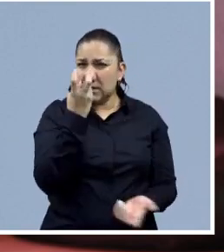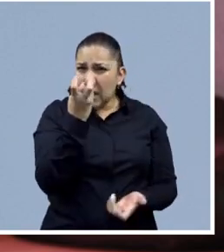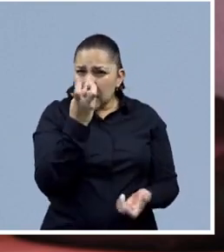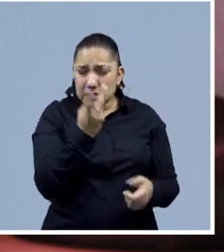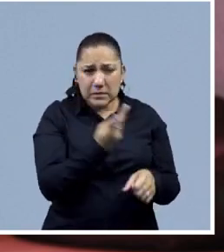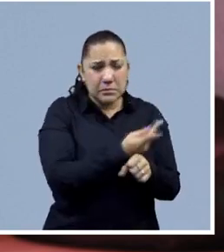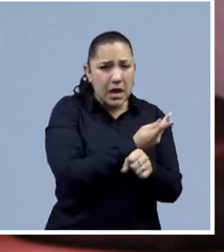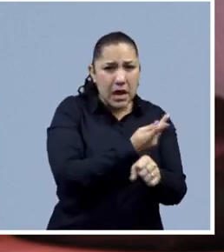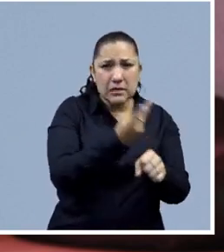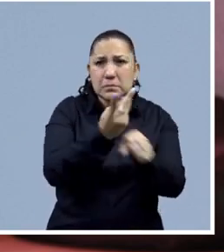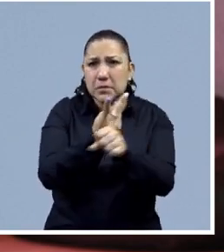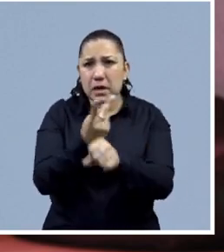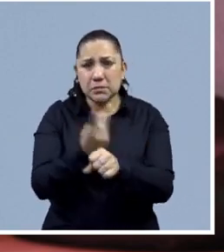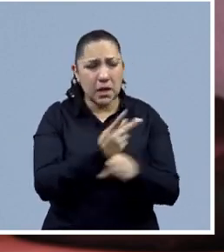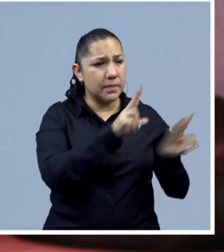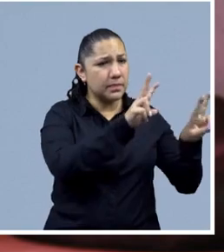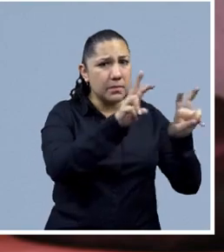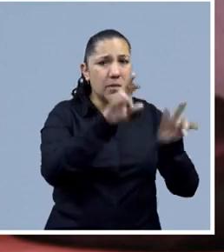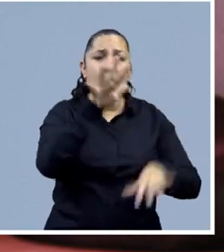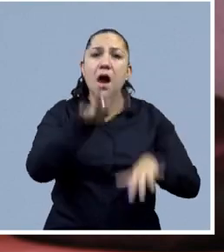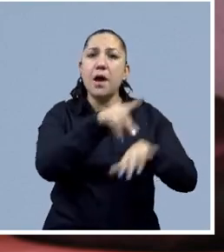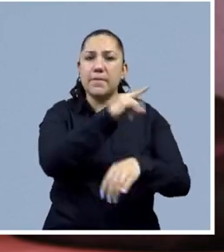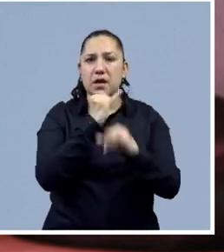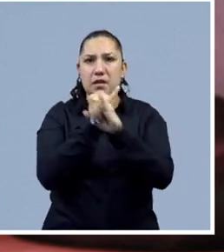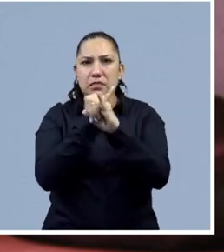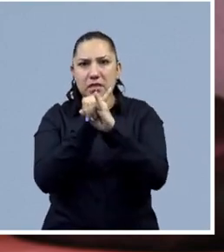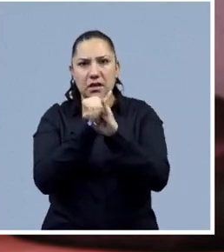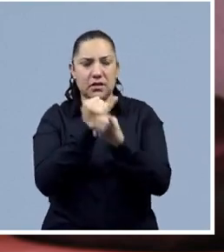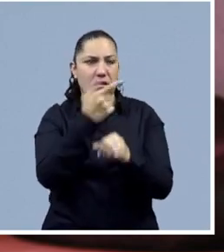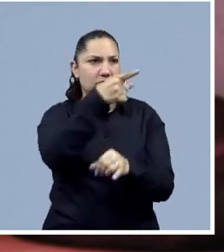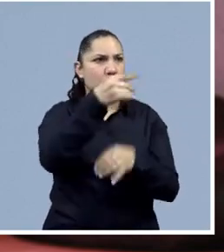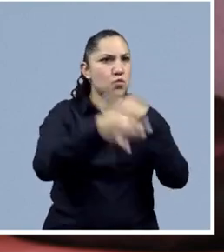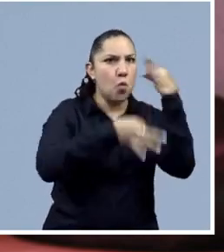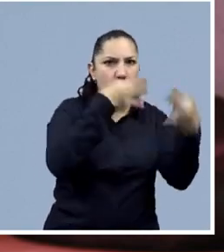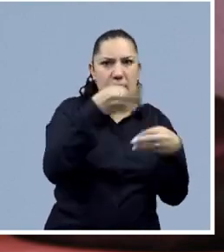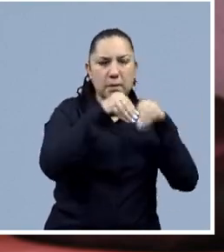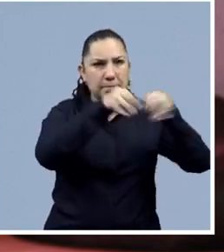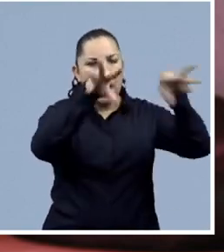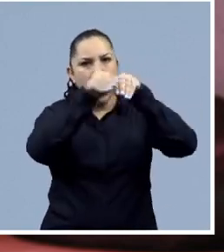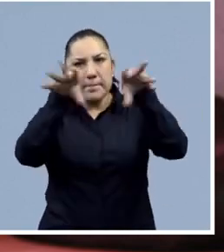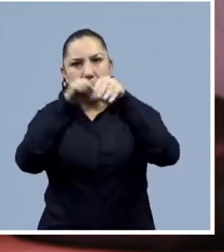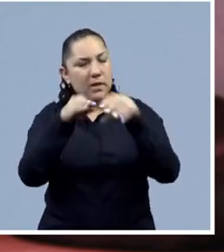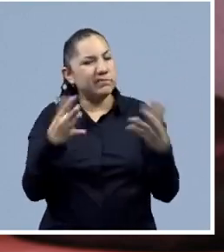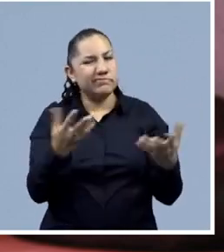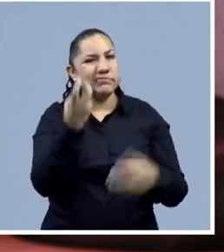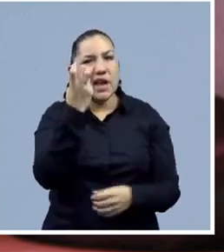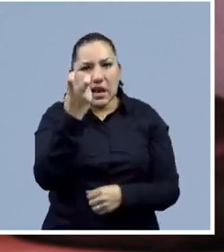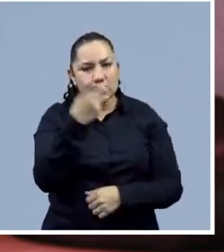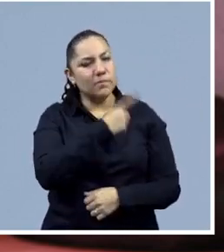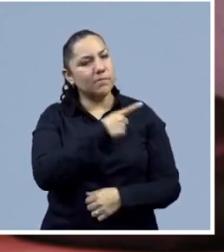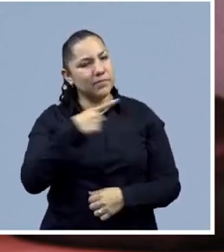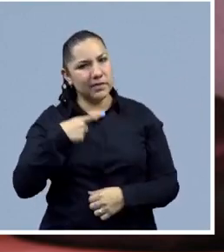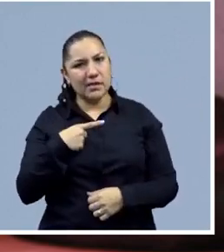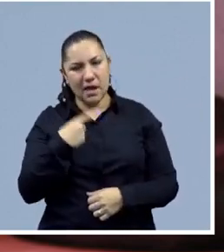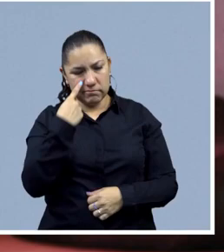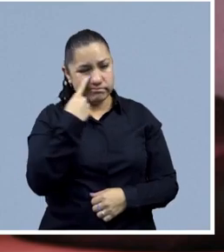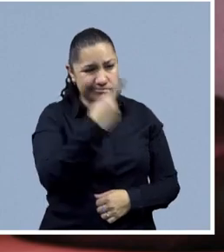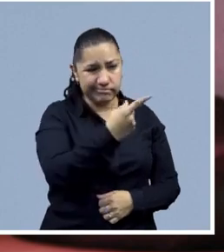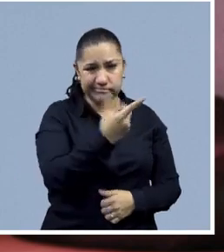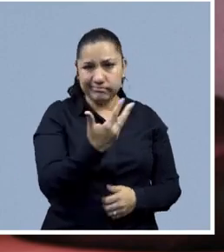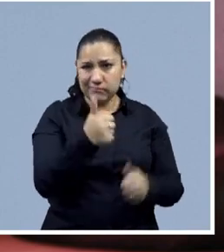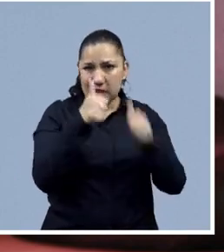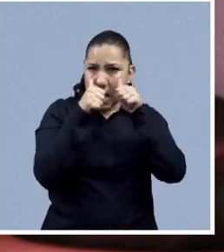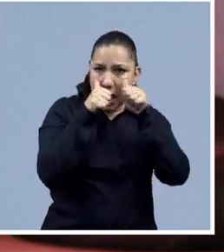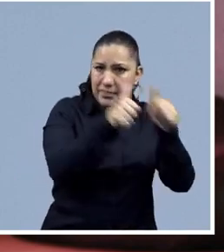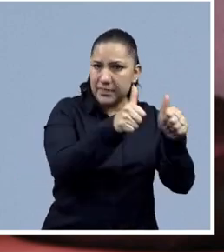Frida, que estamos viendo a diario a través de redes sociales, a través de los medios de comunicación y son casos que merecen ser escuchados, que de los